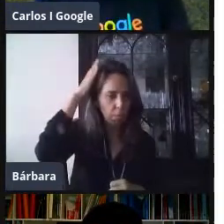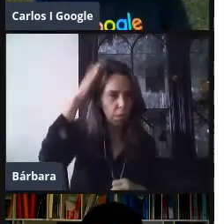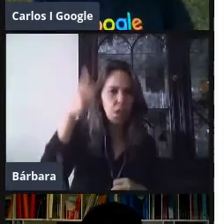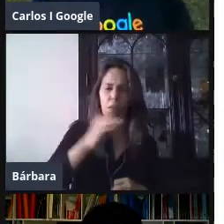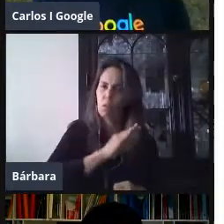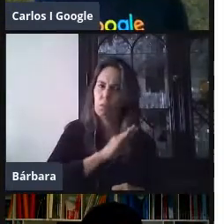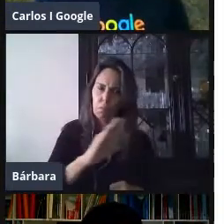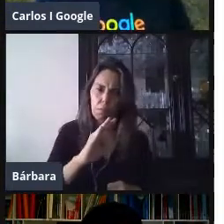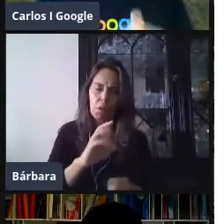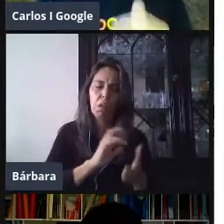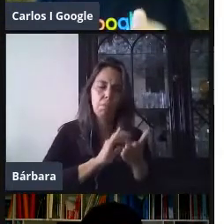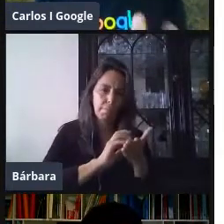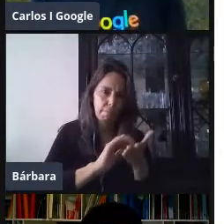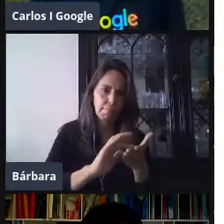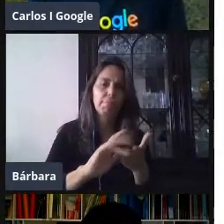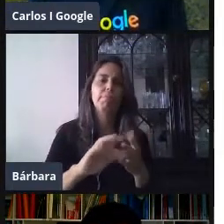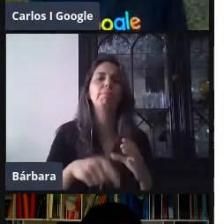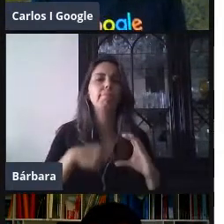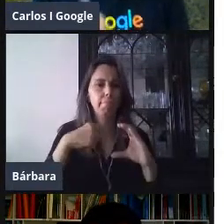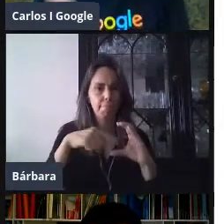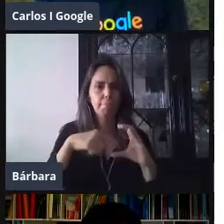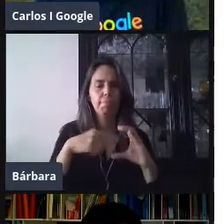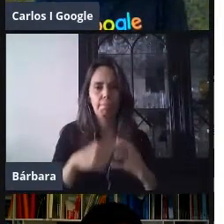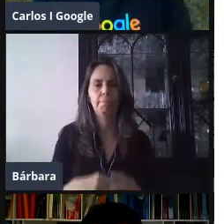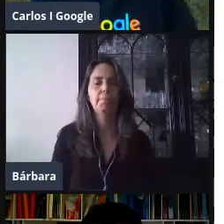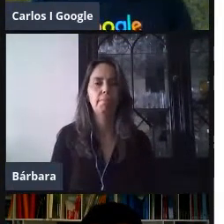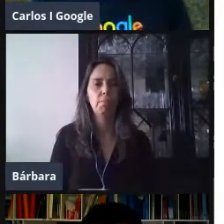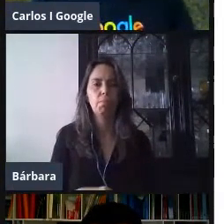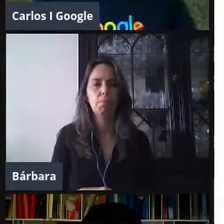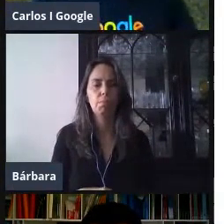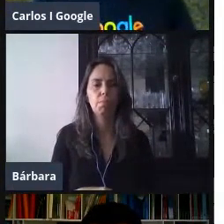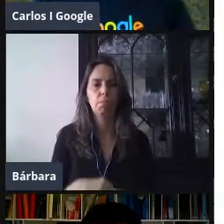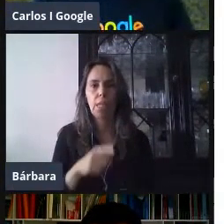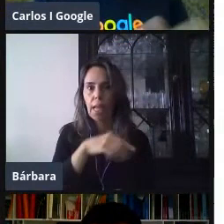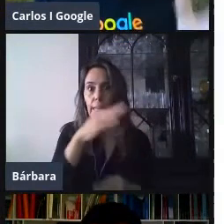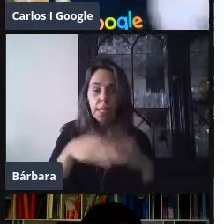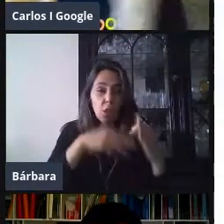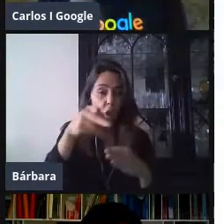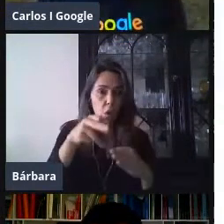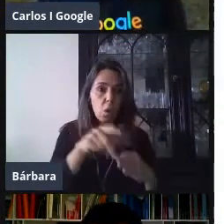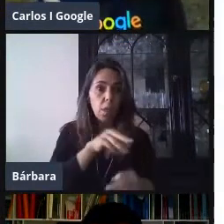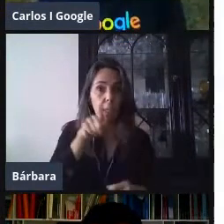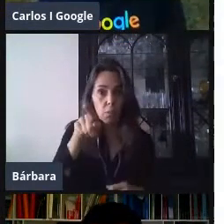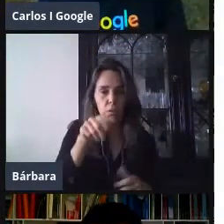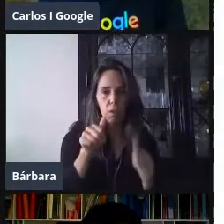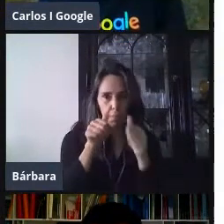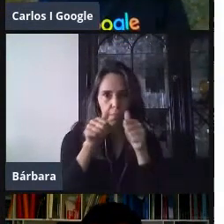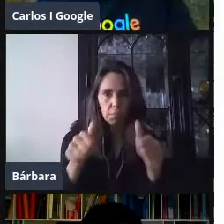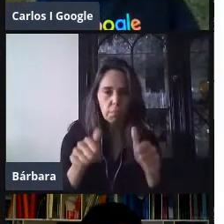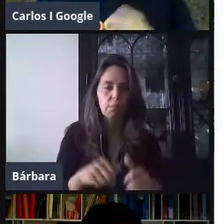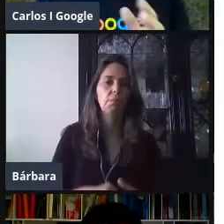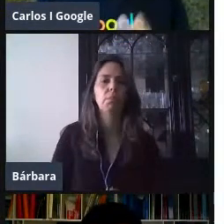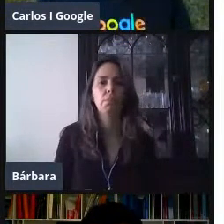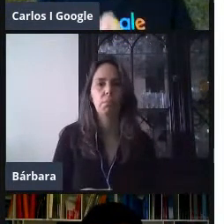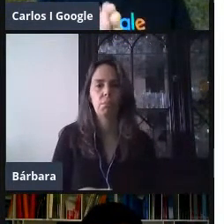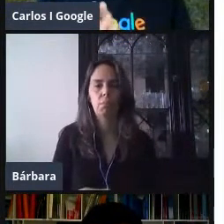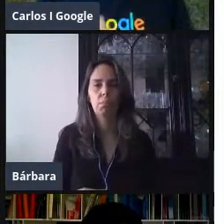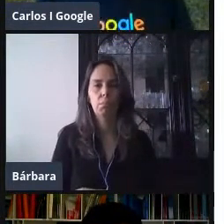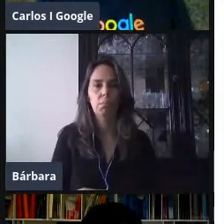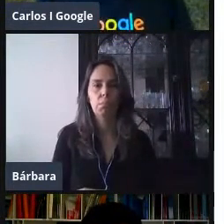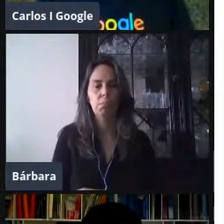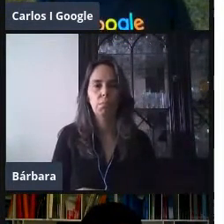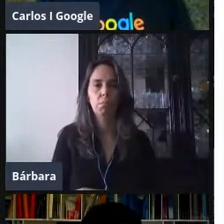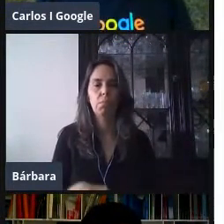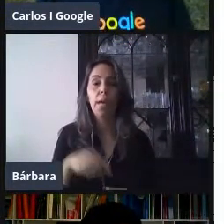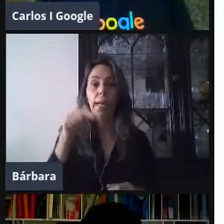escribir para poder tener alguna atención respecto a este tema. Recordarles, maestras, maestros, que el